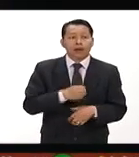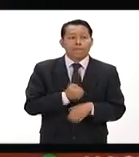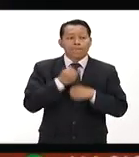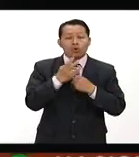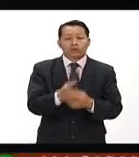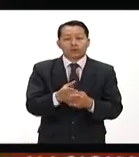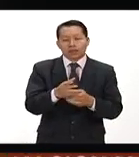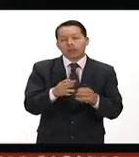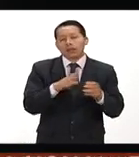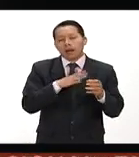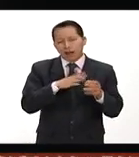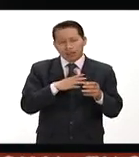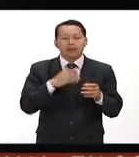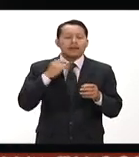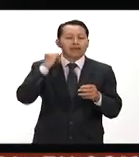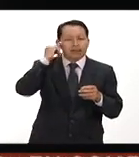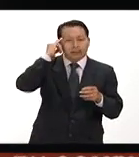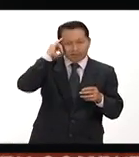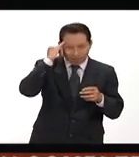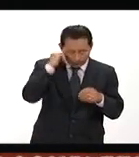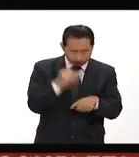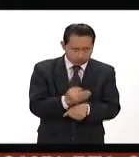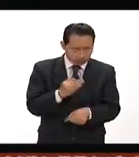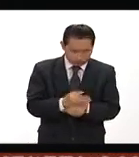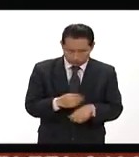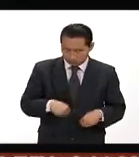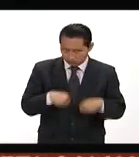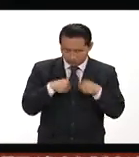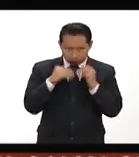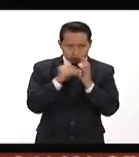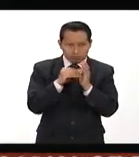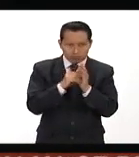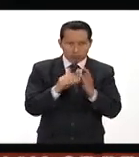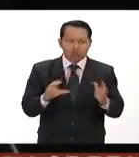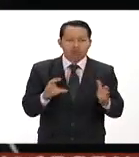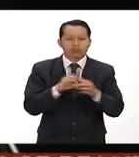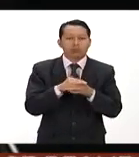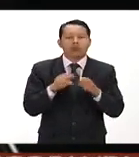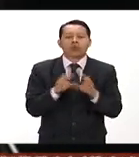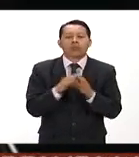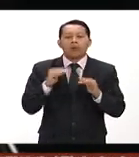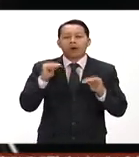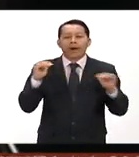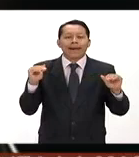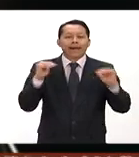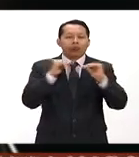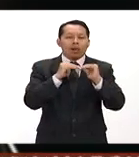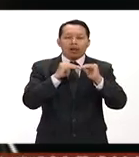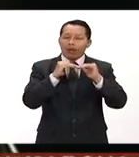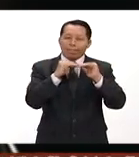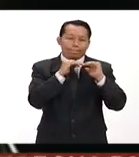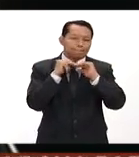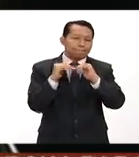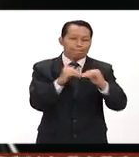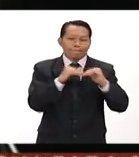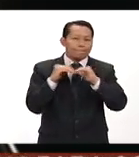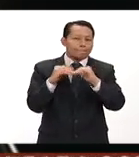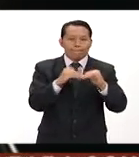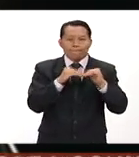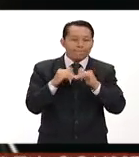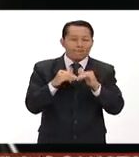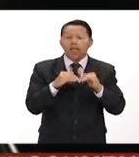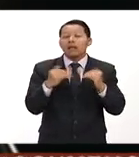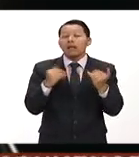literatos indígenas contemporáneos se unen en un plano de equidad de igualdad en un magnífico